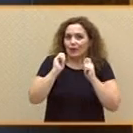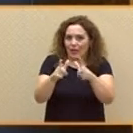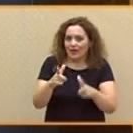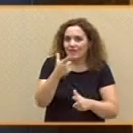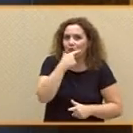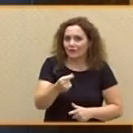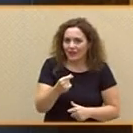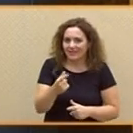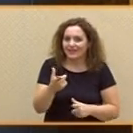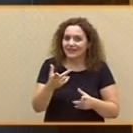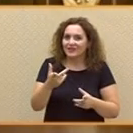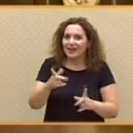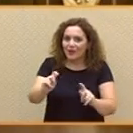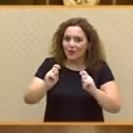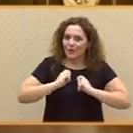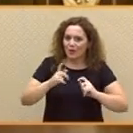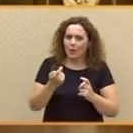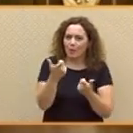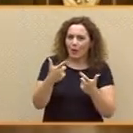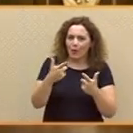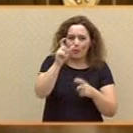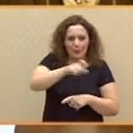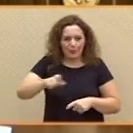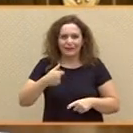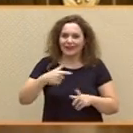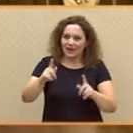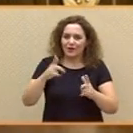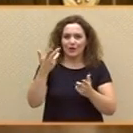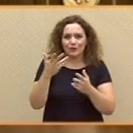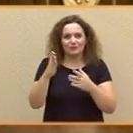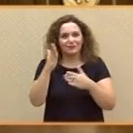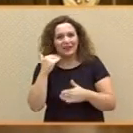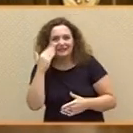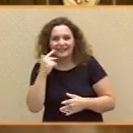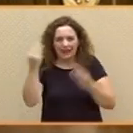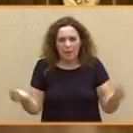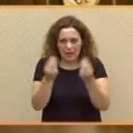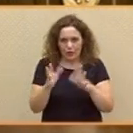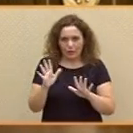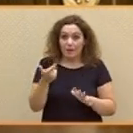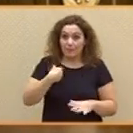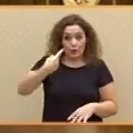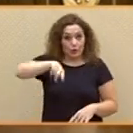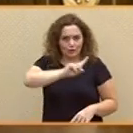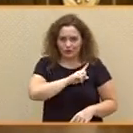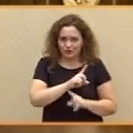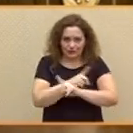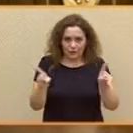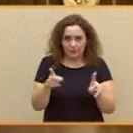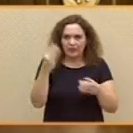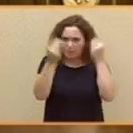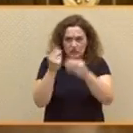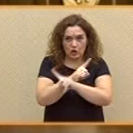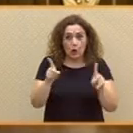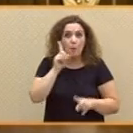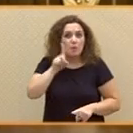peligrosos populistas y darían la orden de que se nos tratara mejor. Pero nosotros no somos así. Y creo que no miento si le